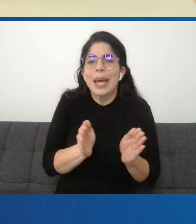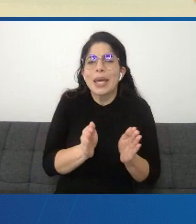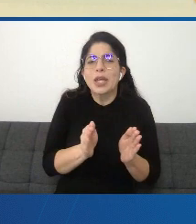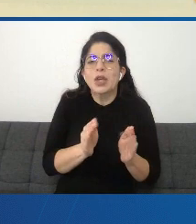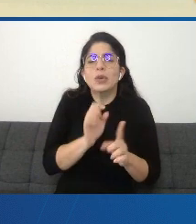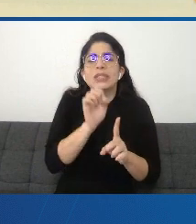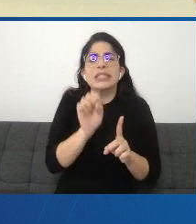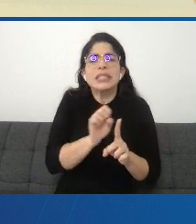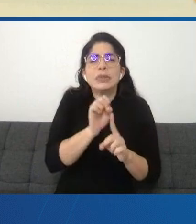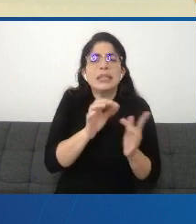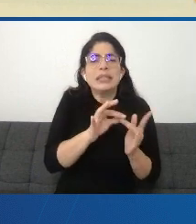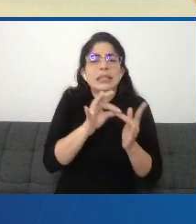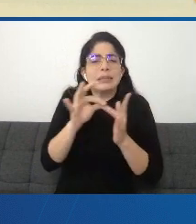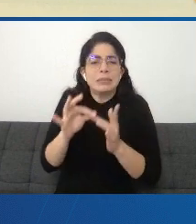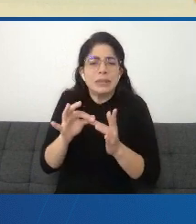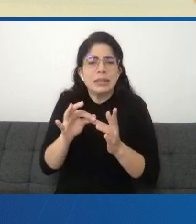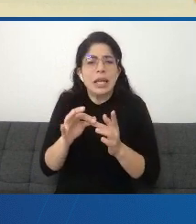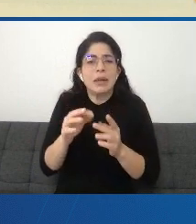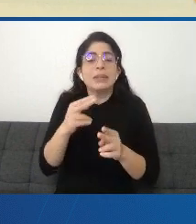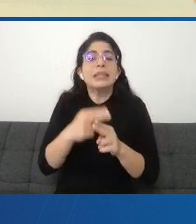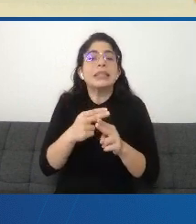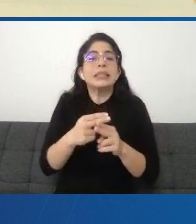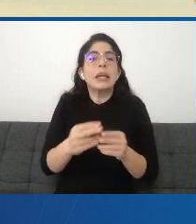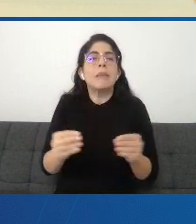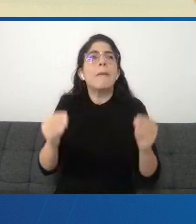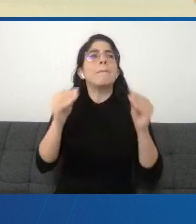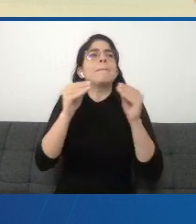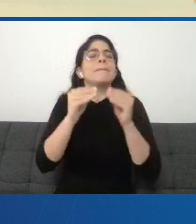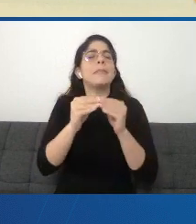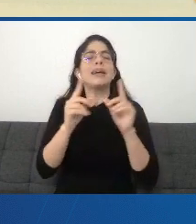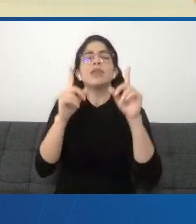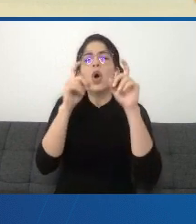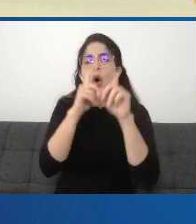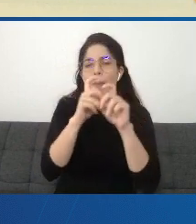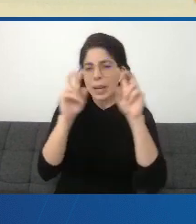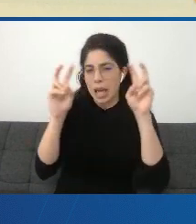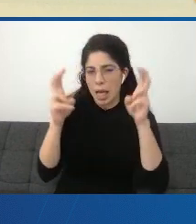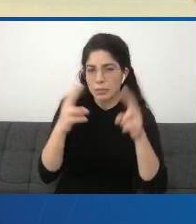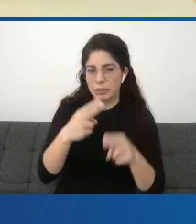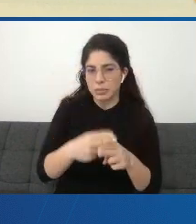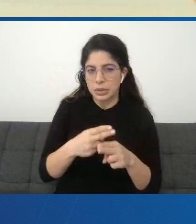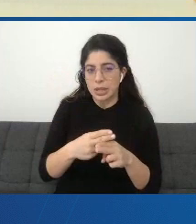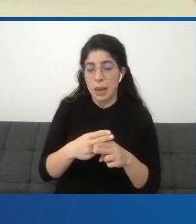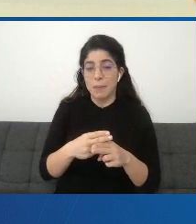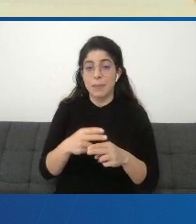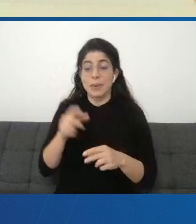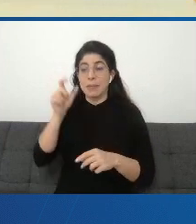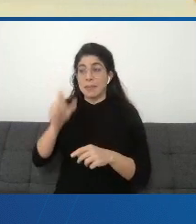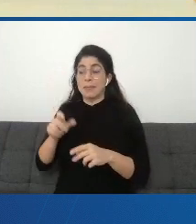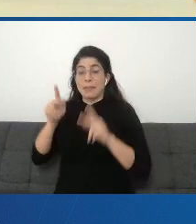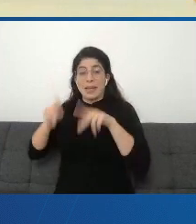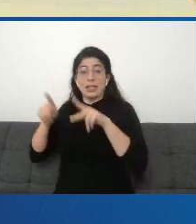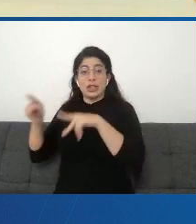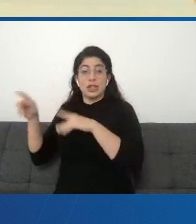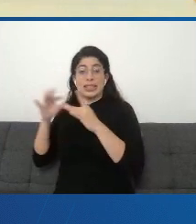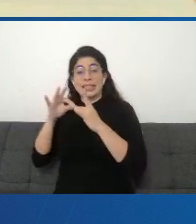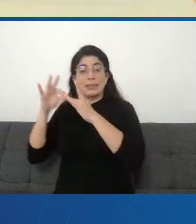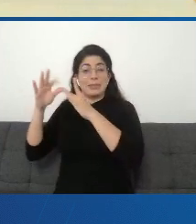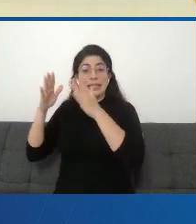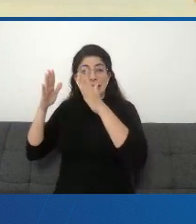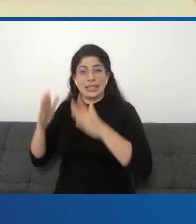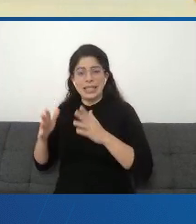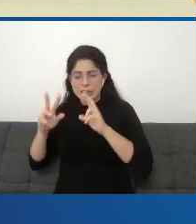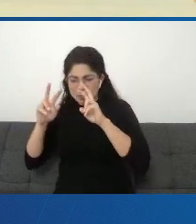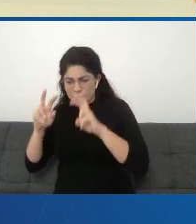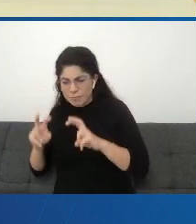que vamos a llamar de mayor complejidad que los especialistas respectivos han preferido que se